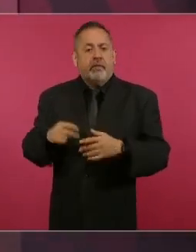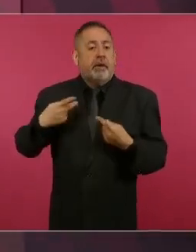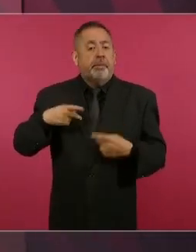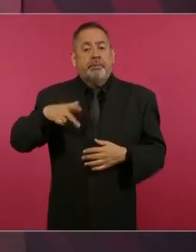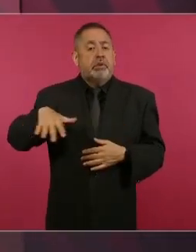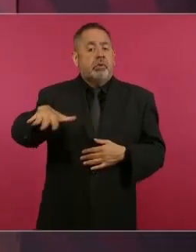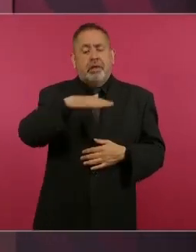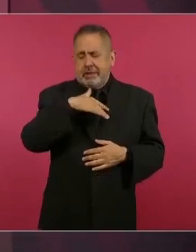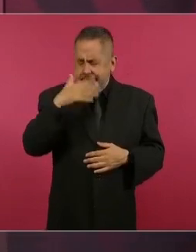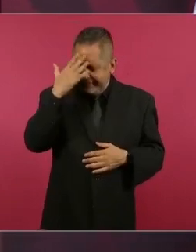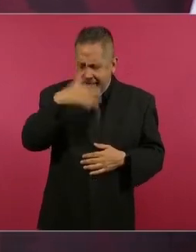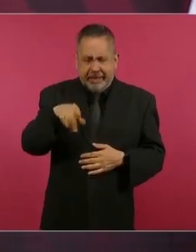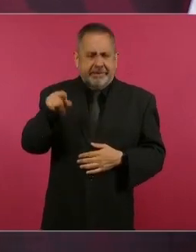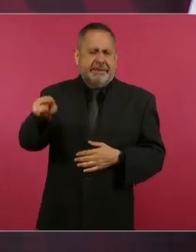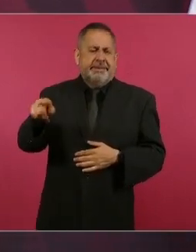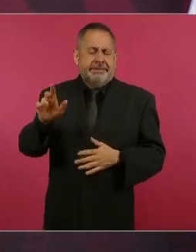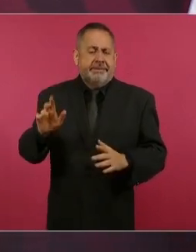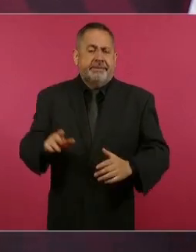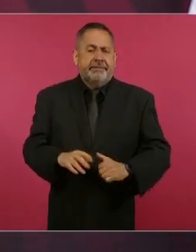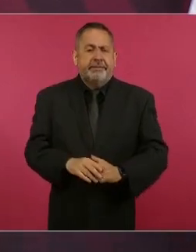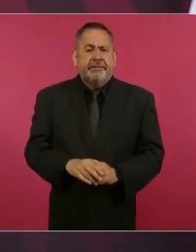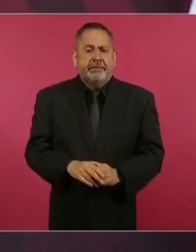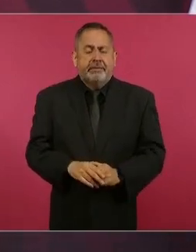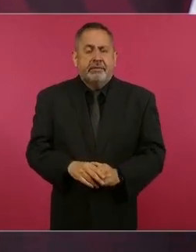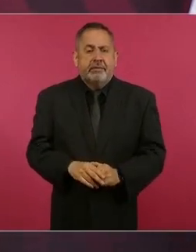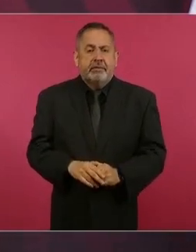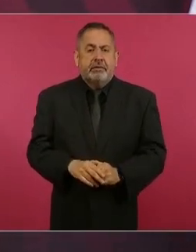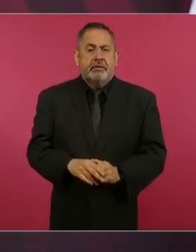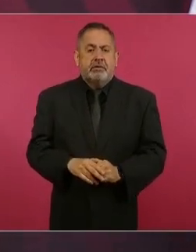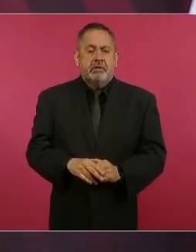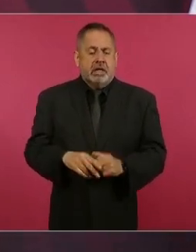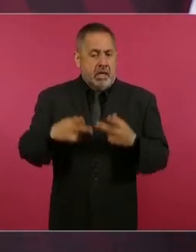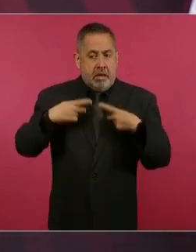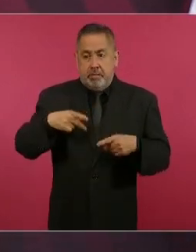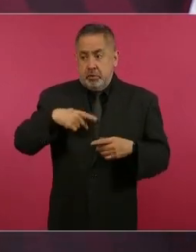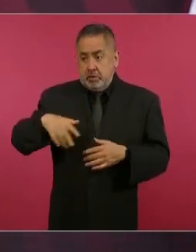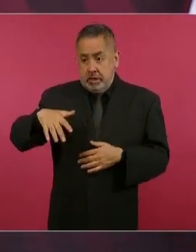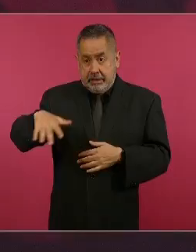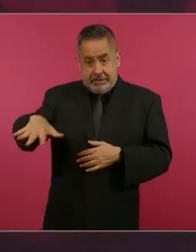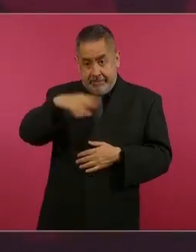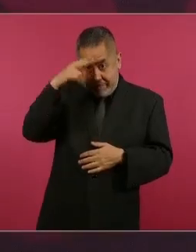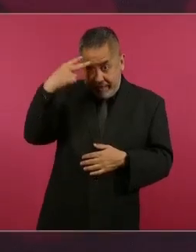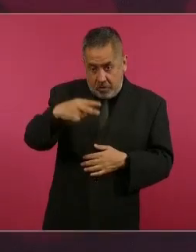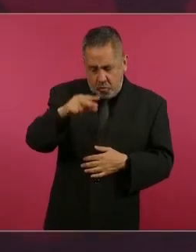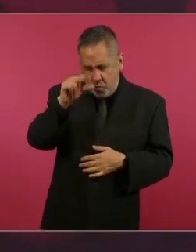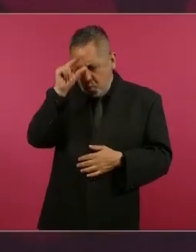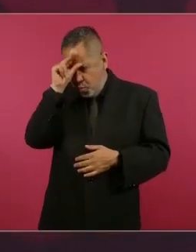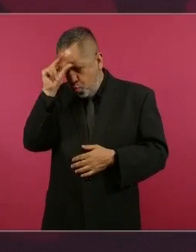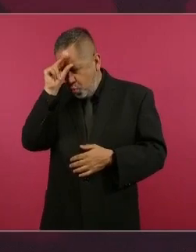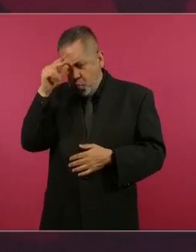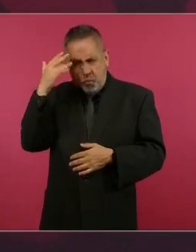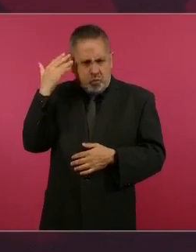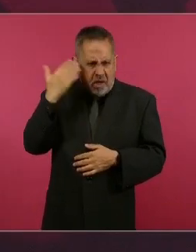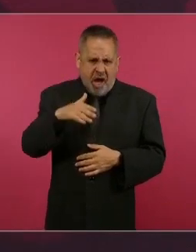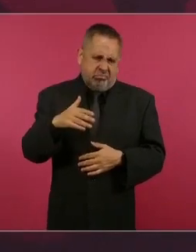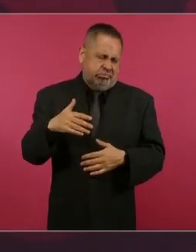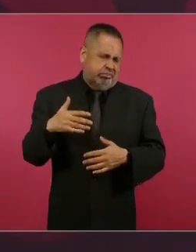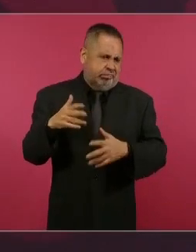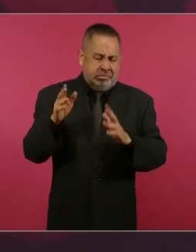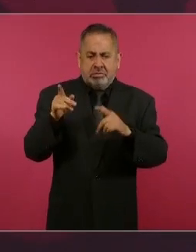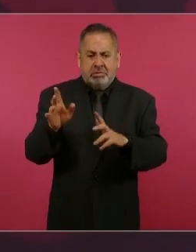México es muy inteligente, es un pueblo sabio,